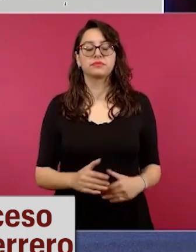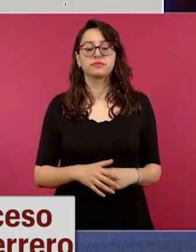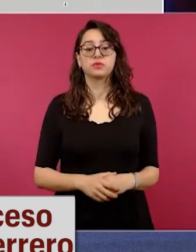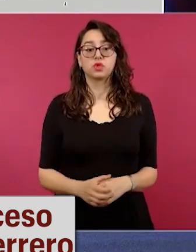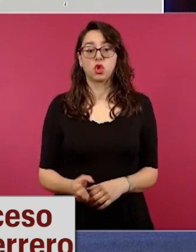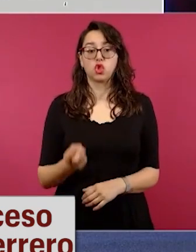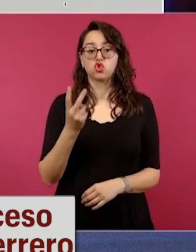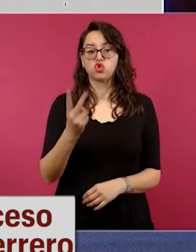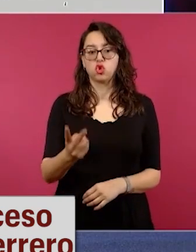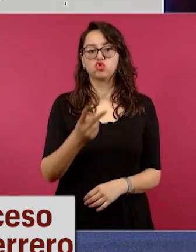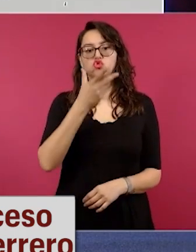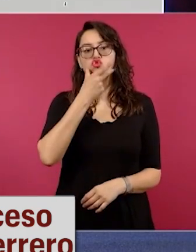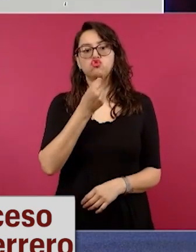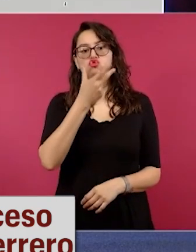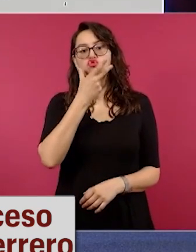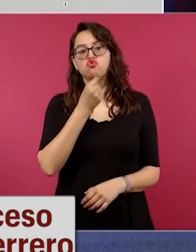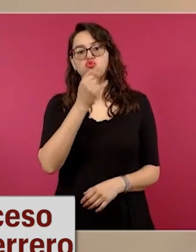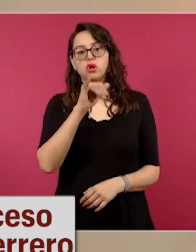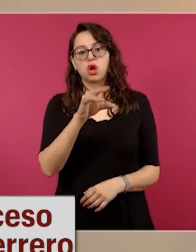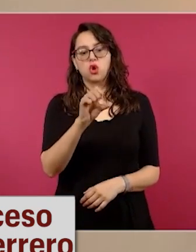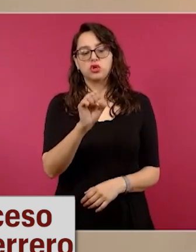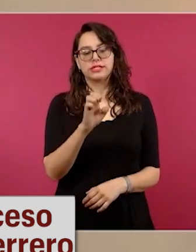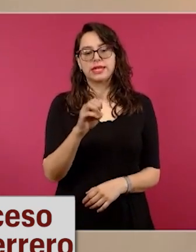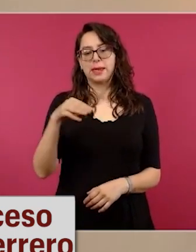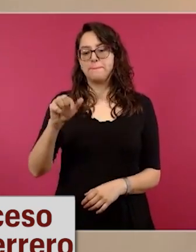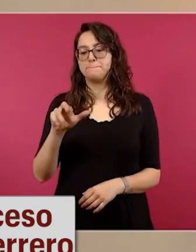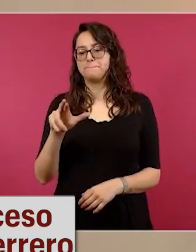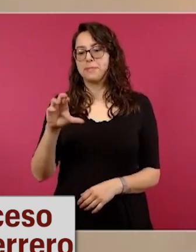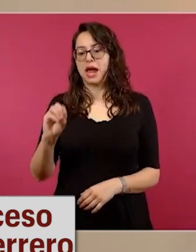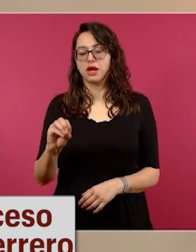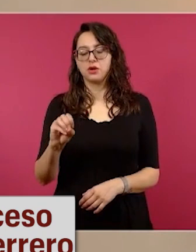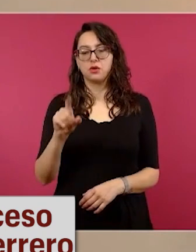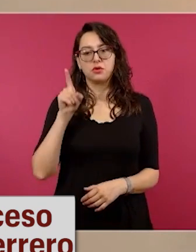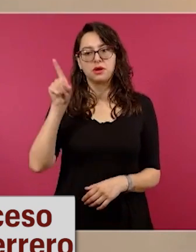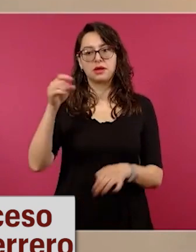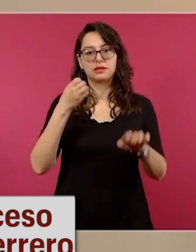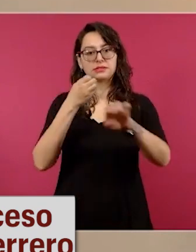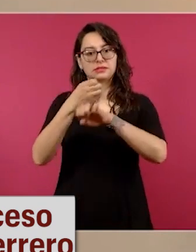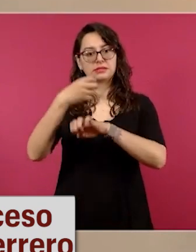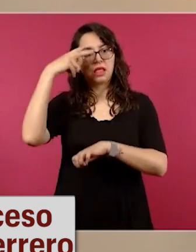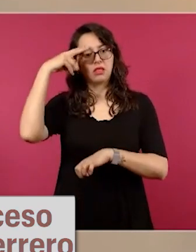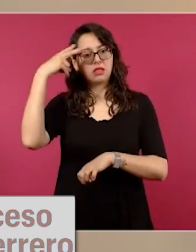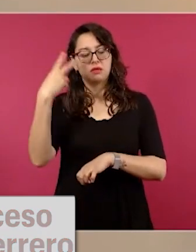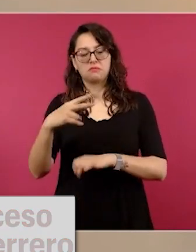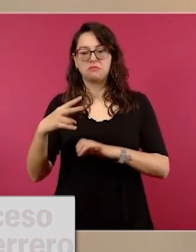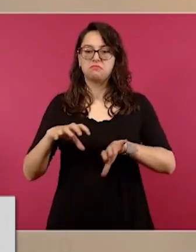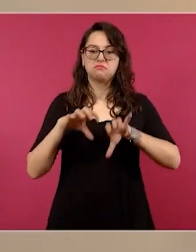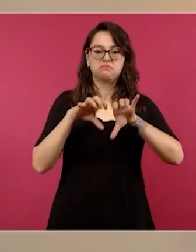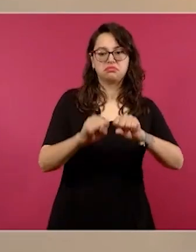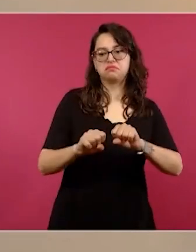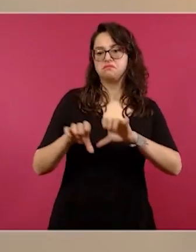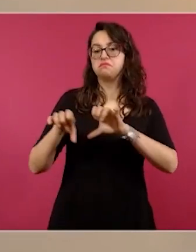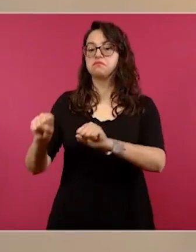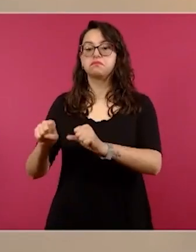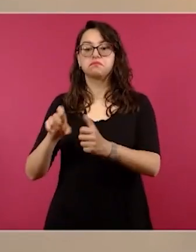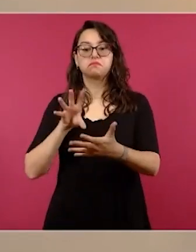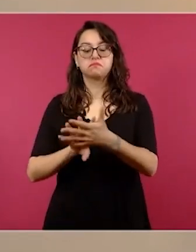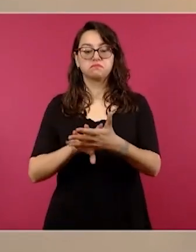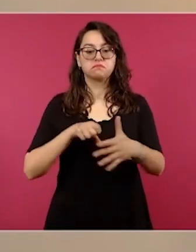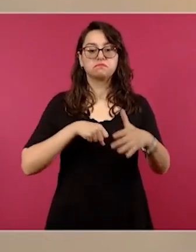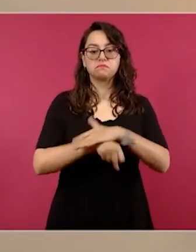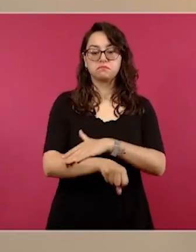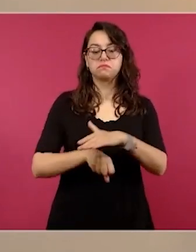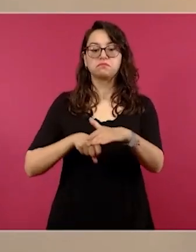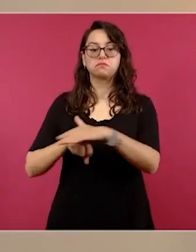subsecretario de la Secretaría de Seguridad y Protección Ciudadana, SSPC, destacó la vinculación a proceso penal de Francisco N. y